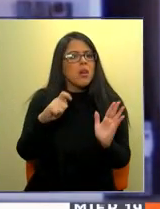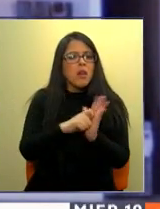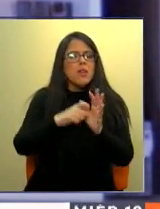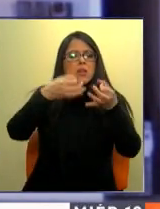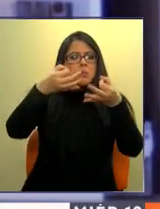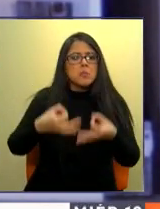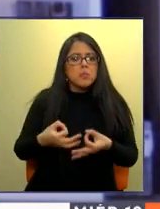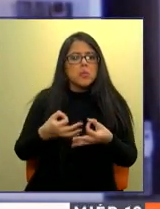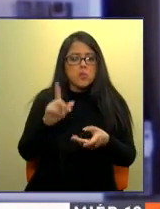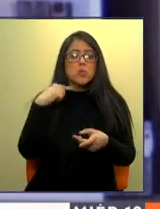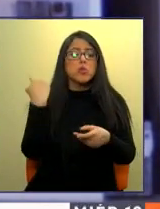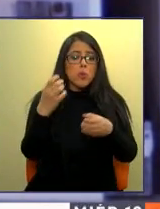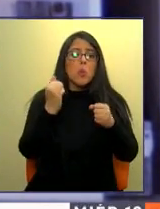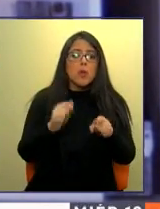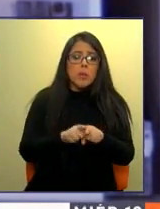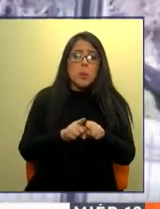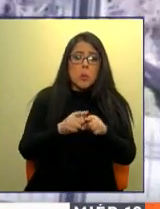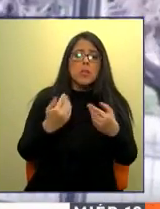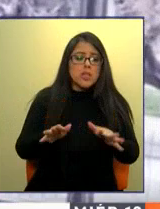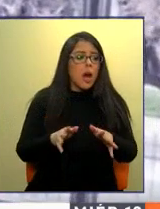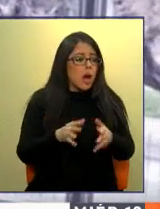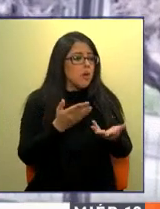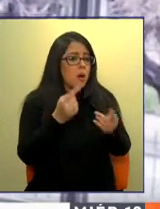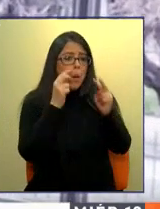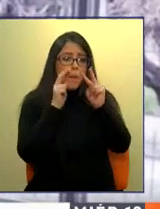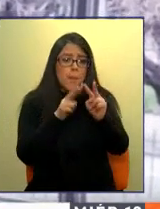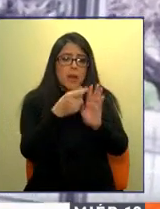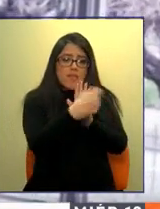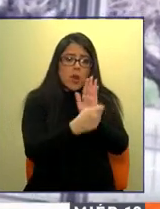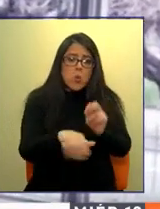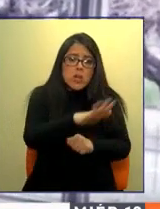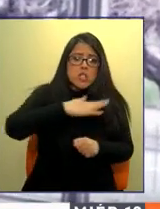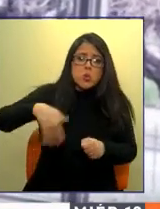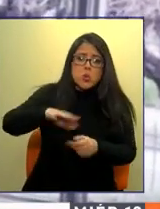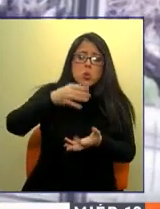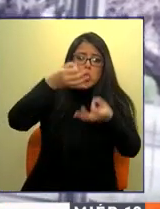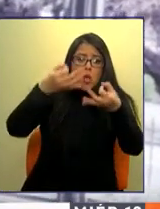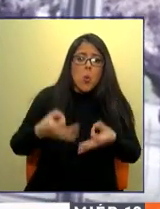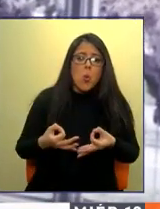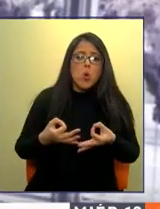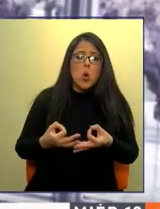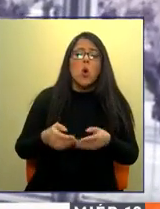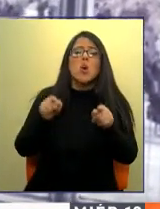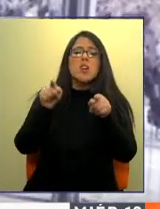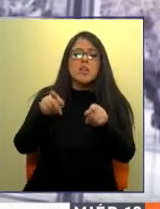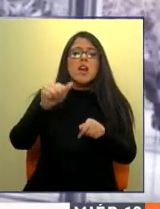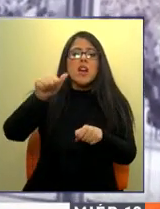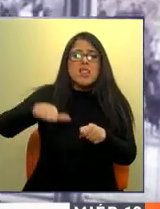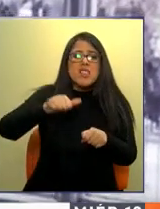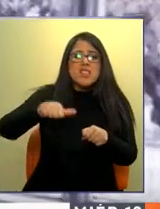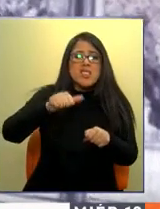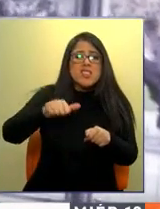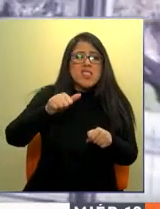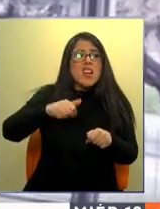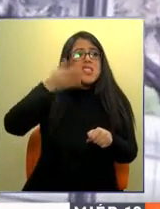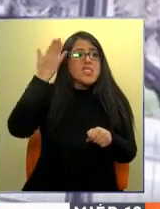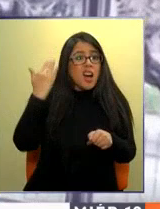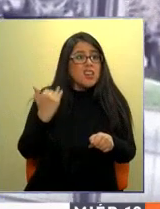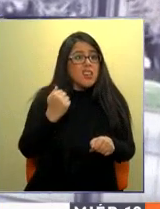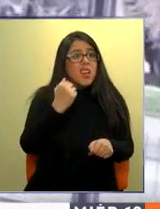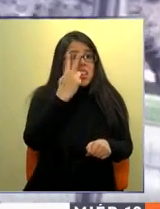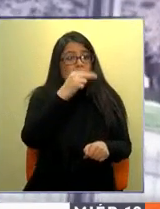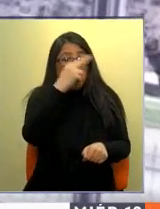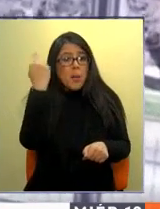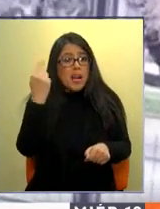que podemos establecer condiciones seguras. El 16 de marzo el Colegio Médico con 183 casos activos pidió suspender el plebiscito.